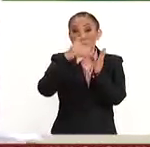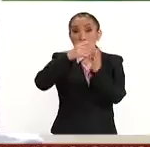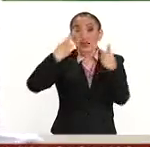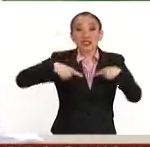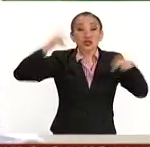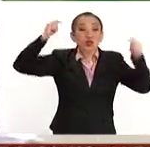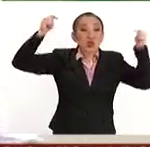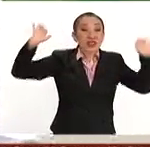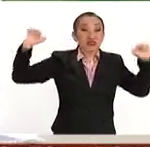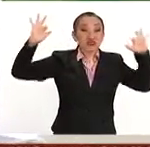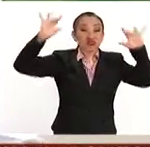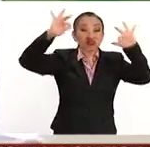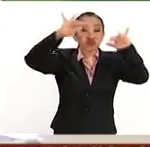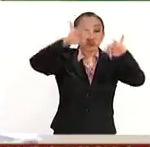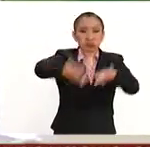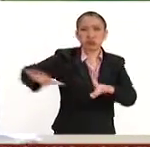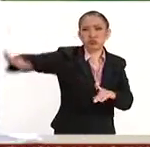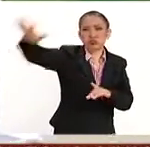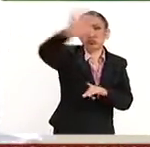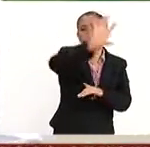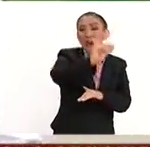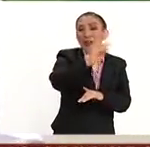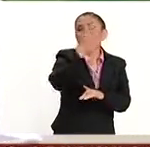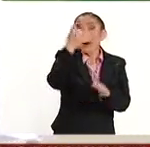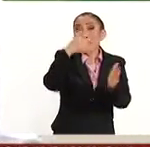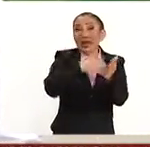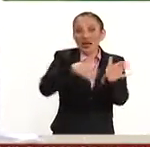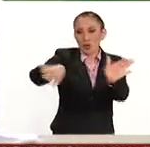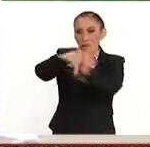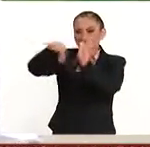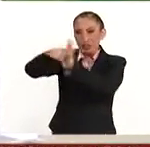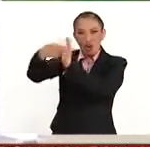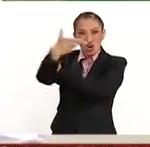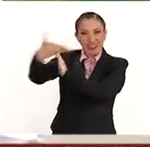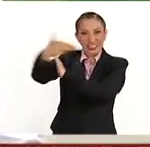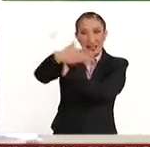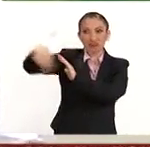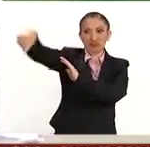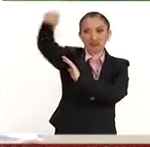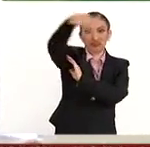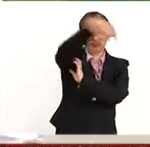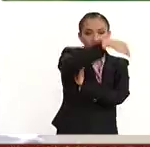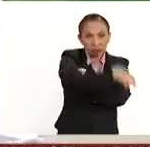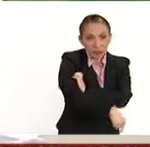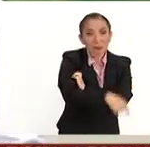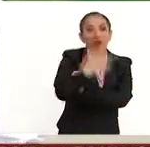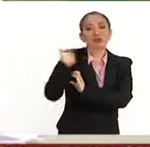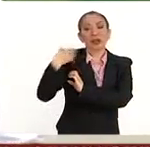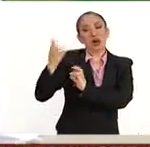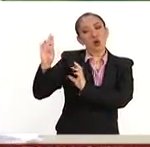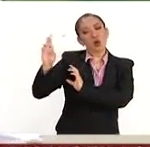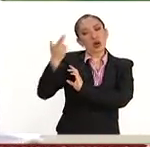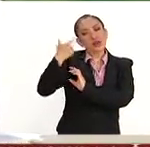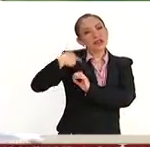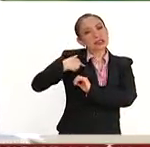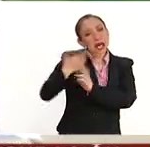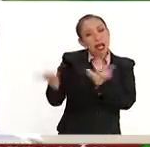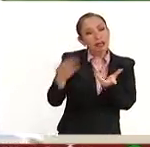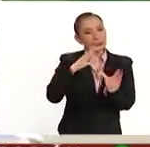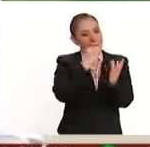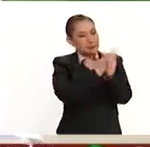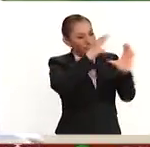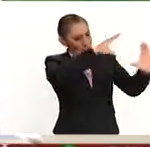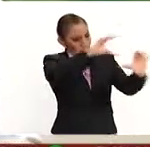turistas. Tiene alrededor de una infraestructura de más de 90 mil cuartos en toda la entidad. El papel de la universidad es la formación de